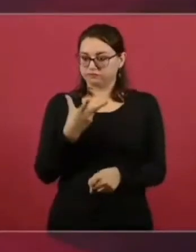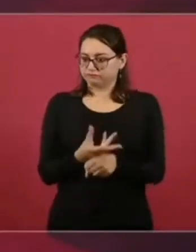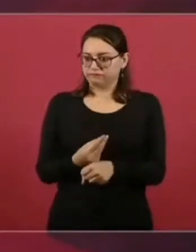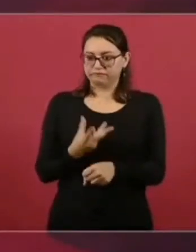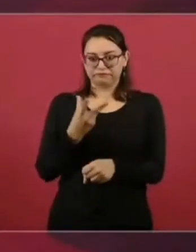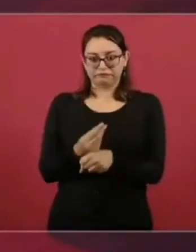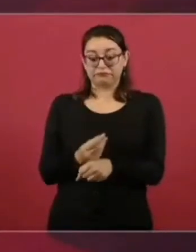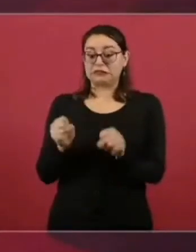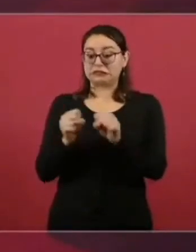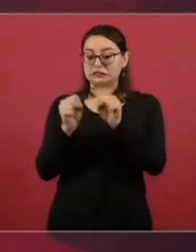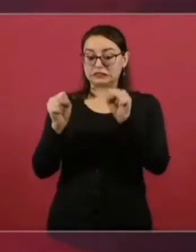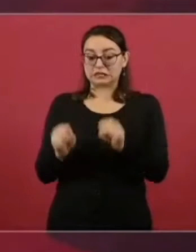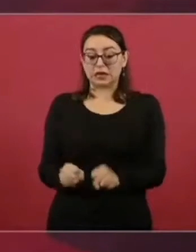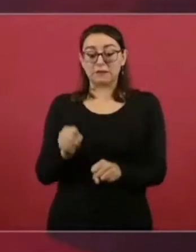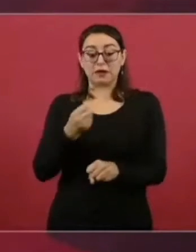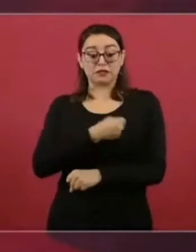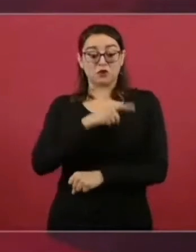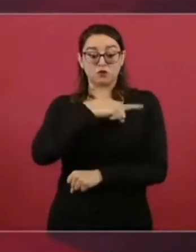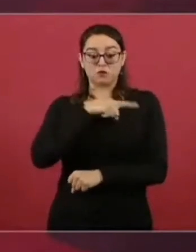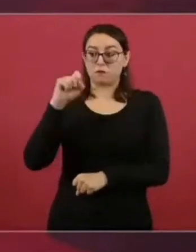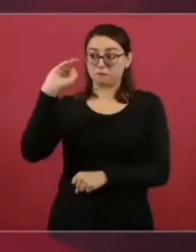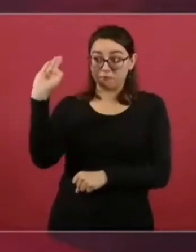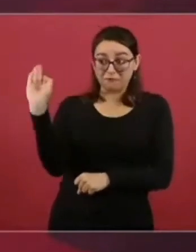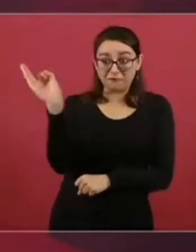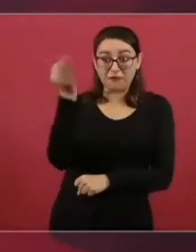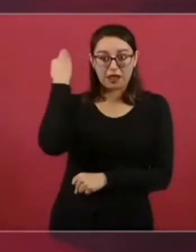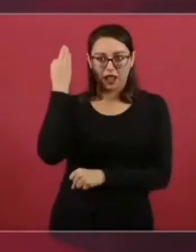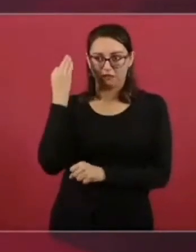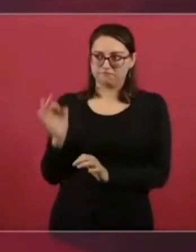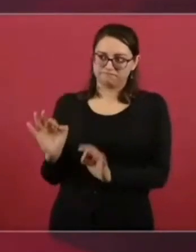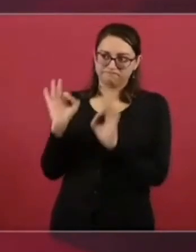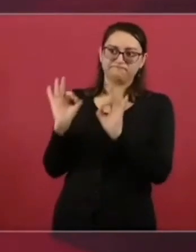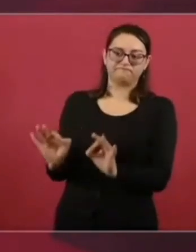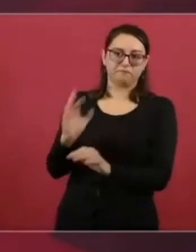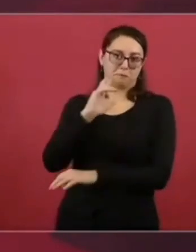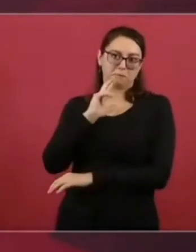sistemas de salud pública del mundo.